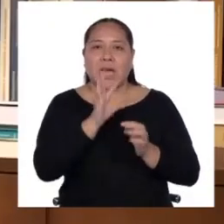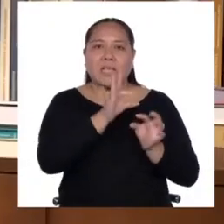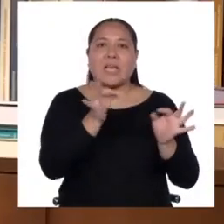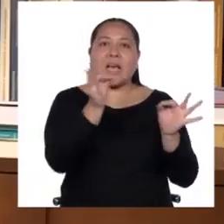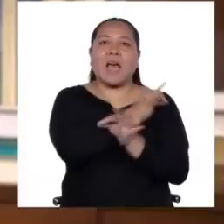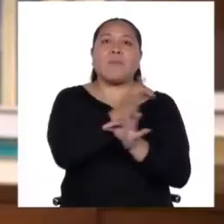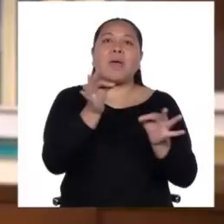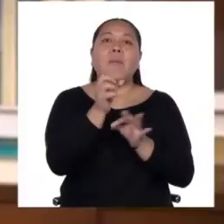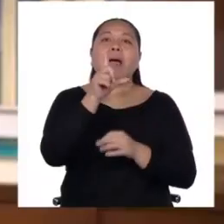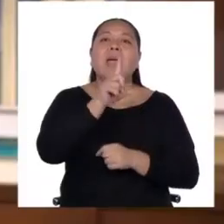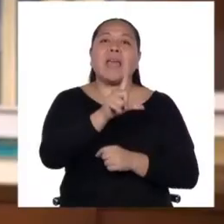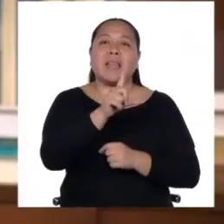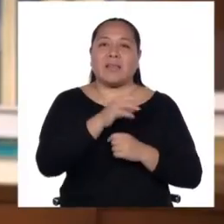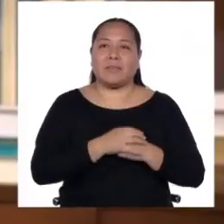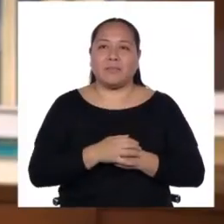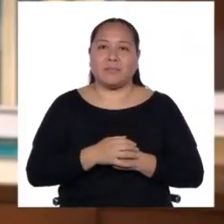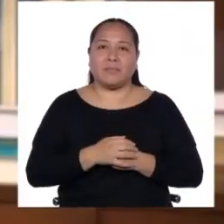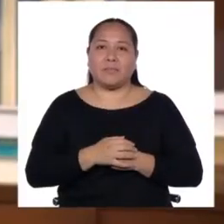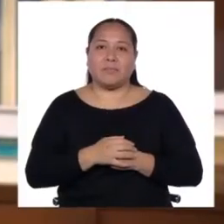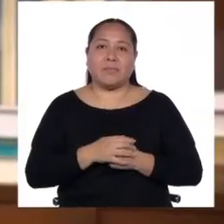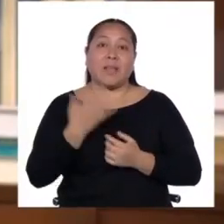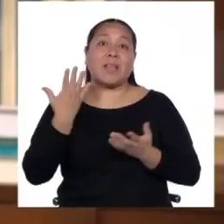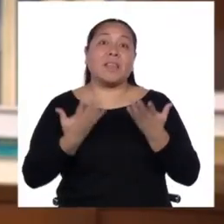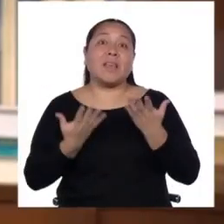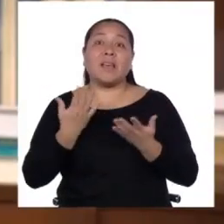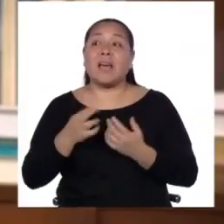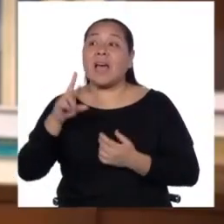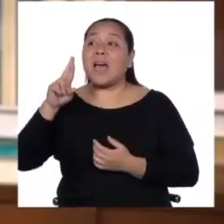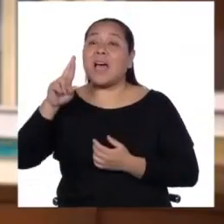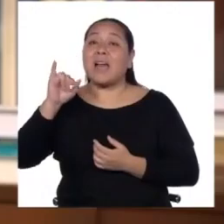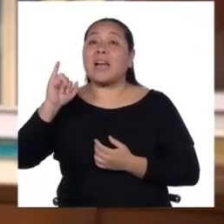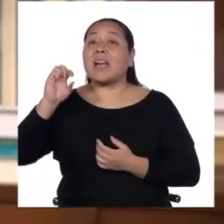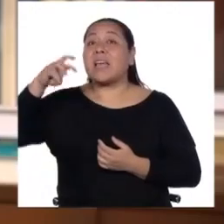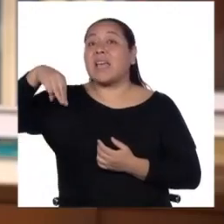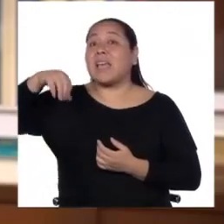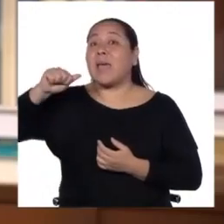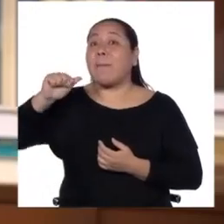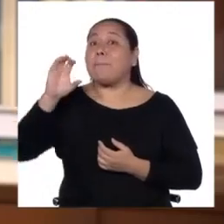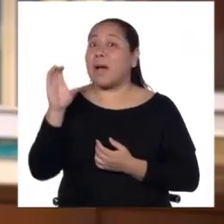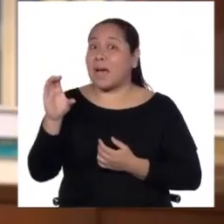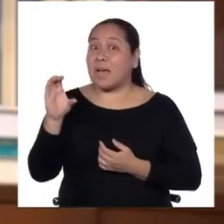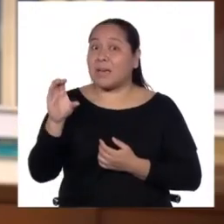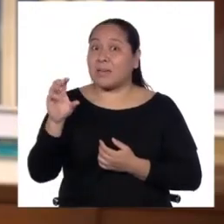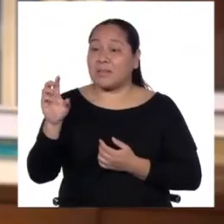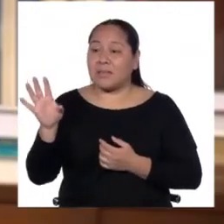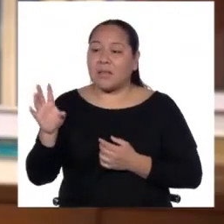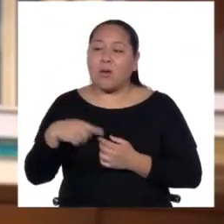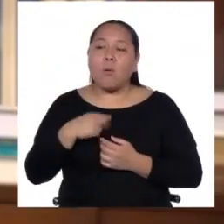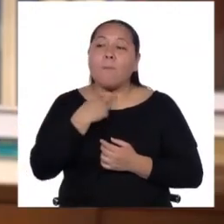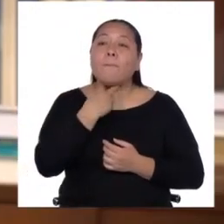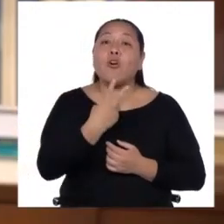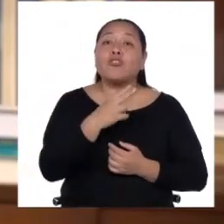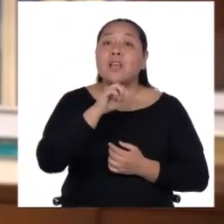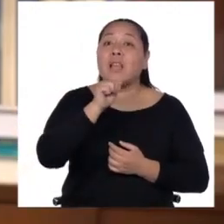cambiaba a L. Entonces, de un nombre como Rímac, ¿no es cierto? Por evolución de la aymara, por influencia de la aymara, ese nombre se